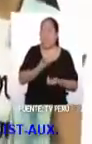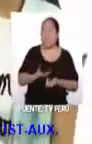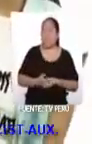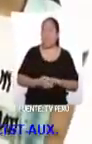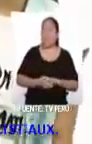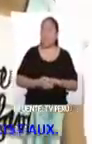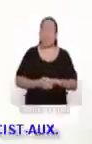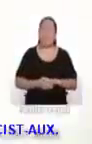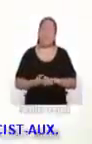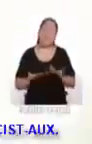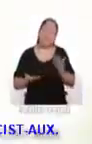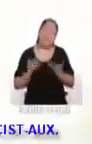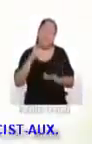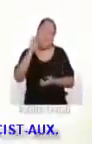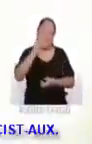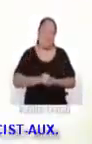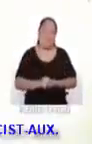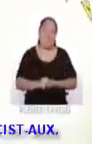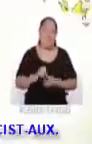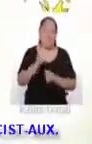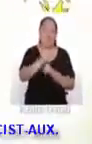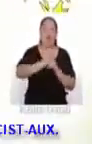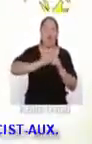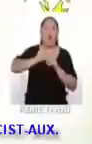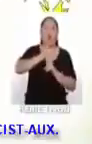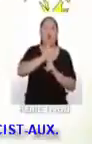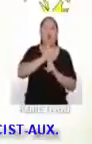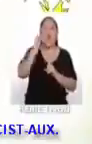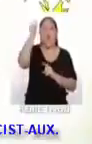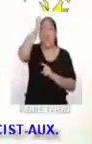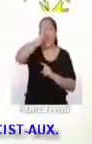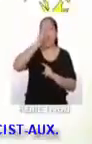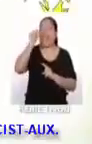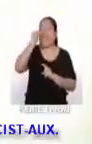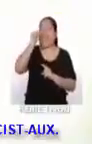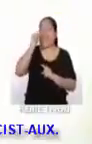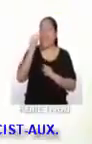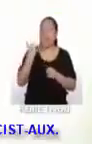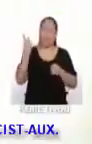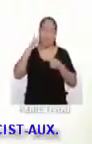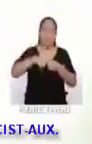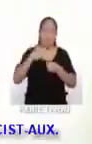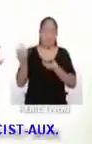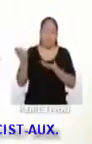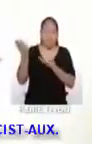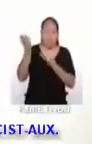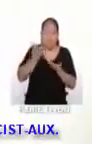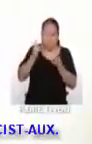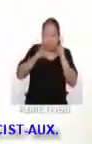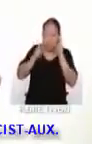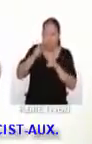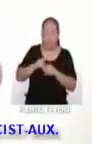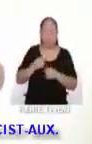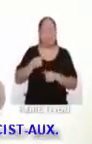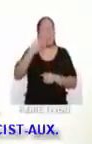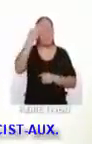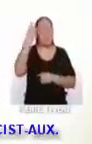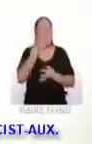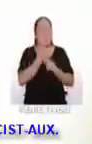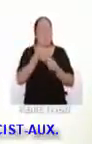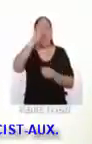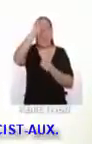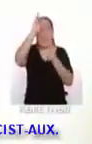Seguro que sí. La cultura asiática está muy presente entre nosotros. Estoy segura de que muchas peruanas y